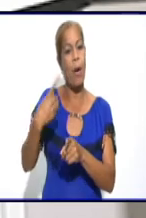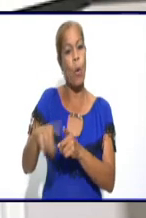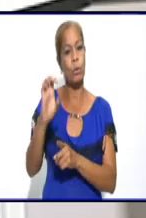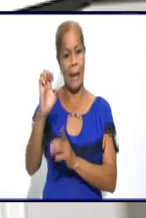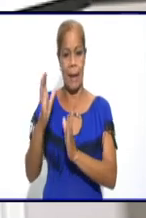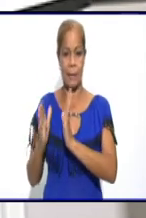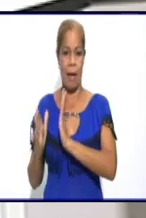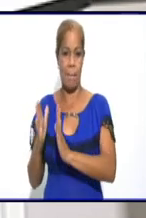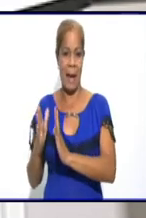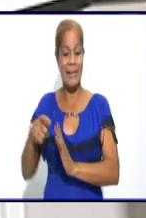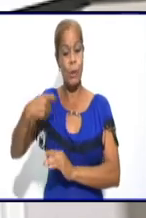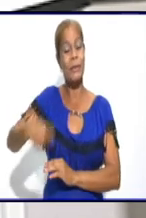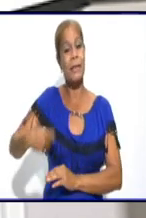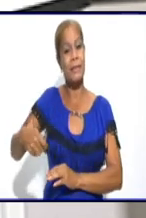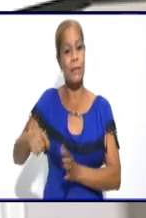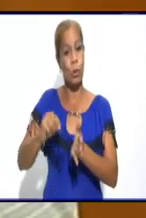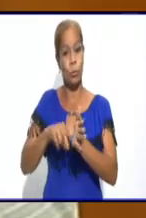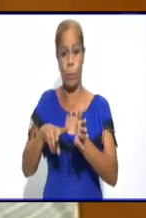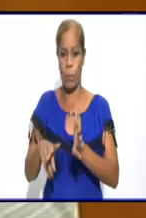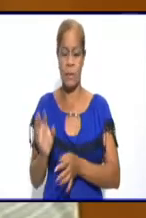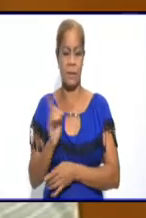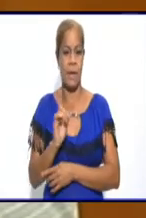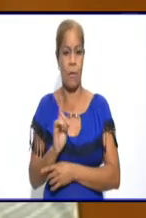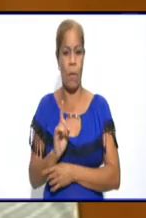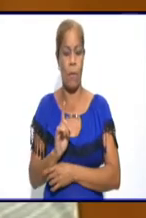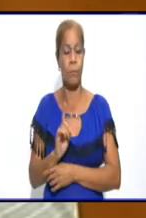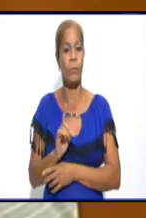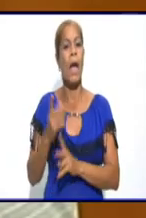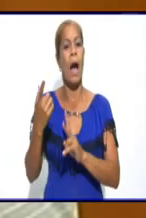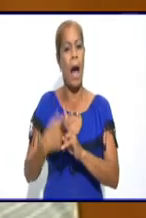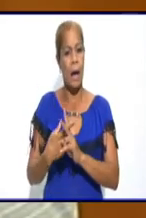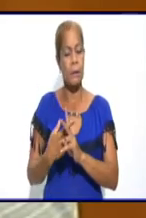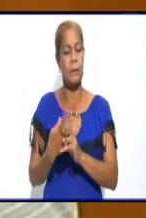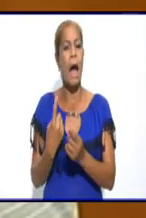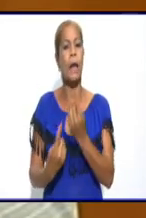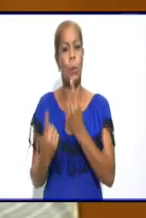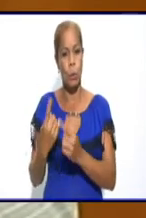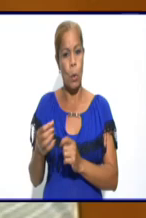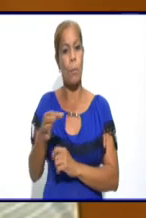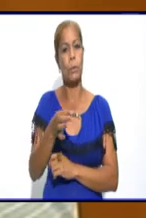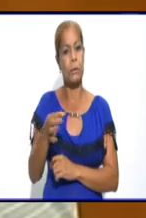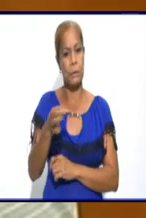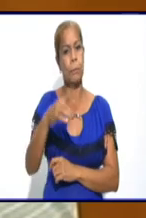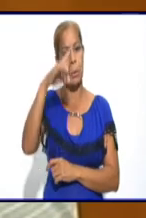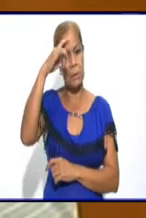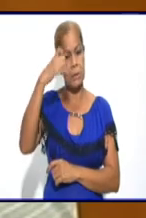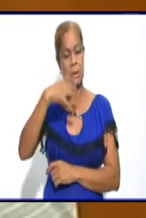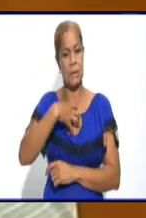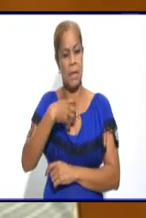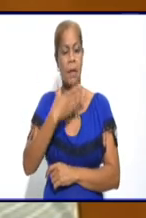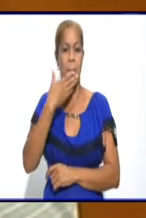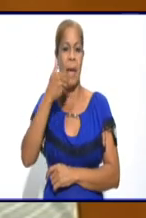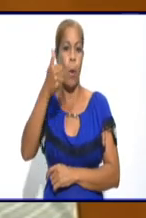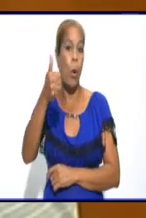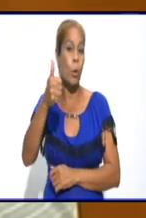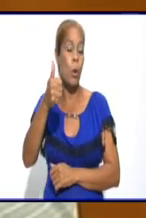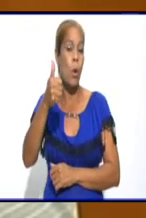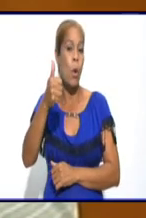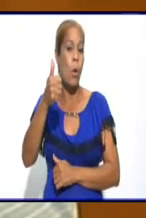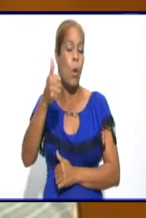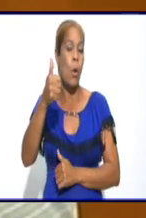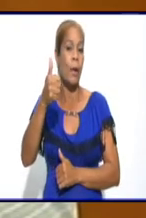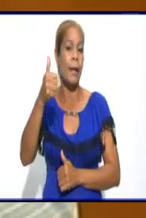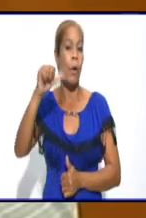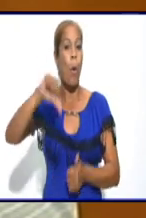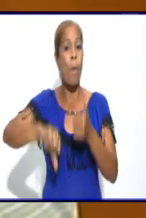acá del territorio. Y hay municipios que sí tienen una mejor tasa, un mejor comportamiento de la epidemia, incluso con bajos riesgos, y hay uno,